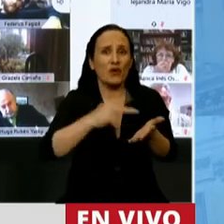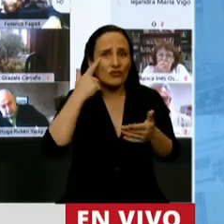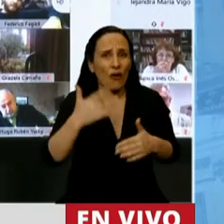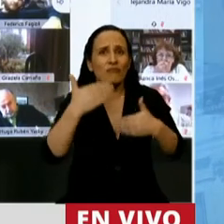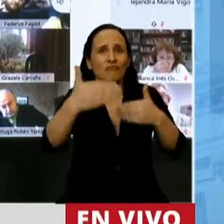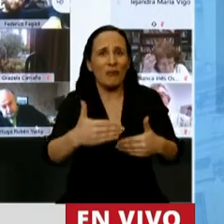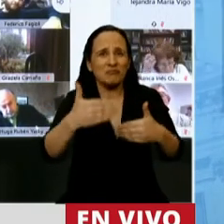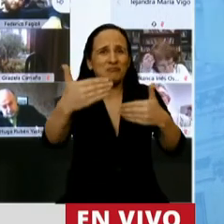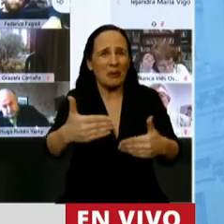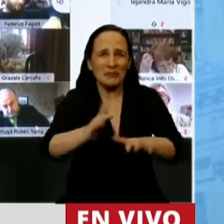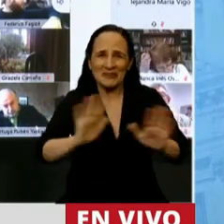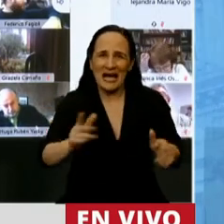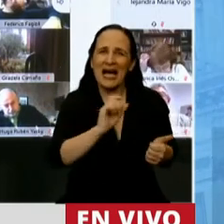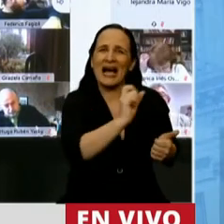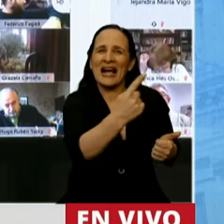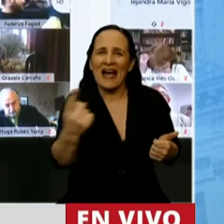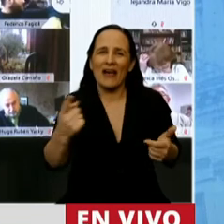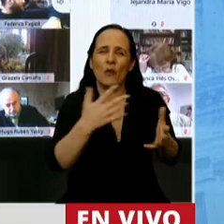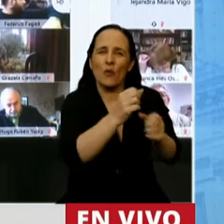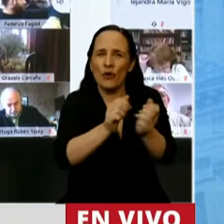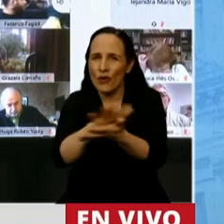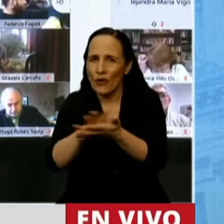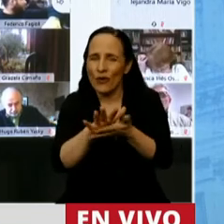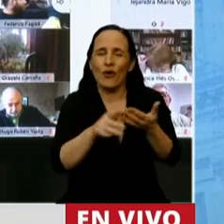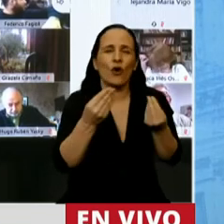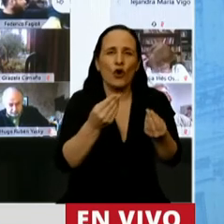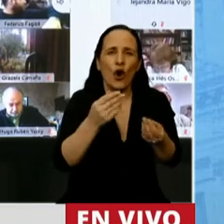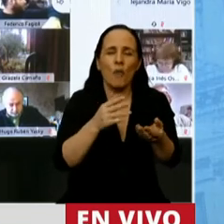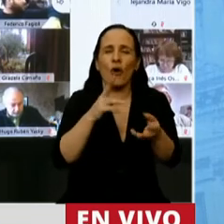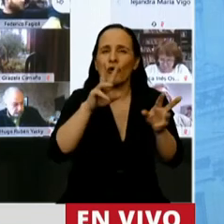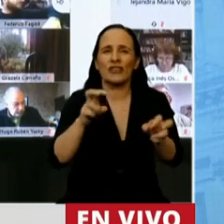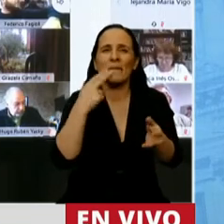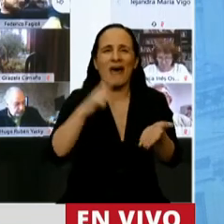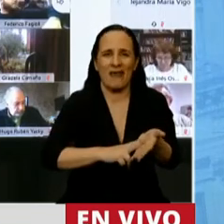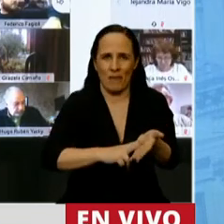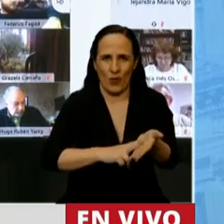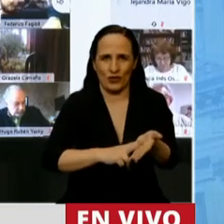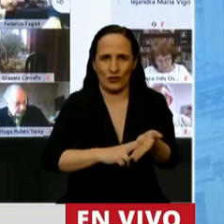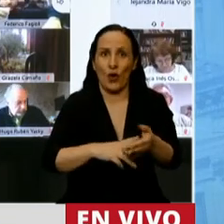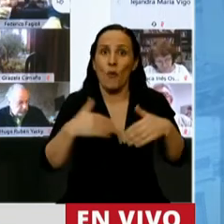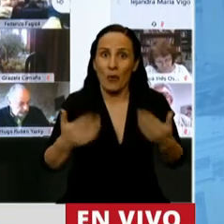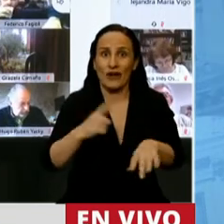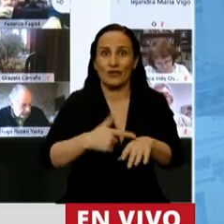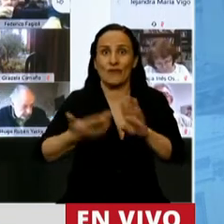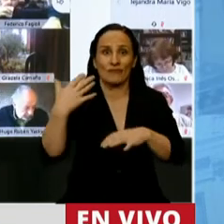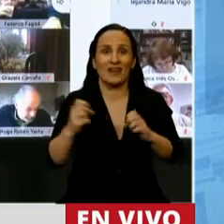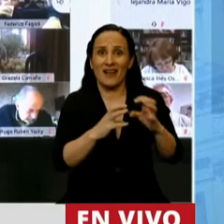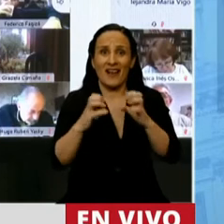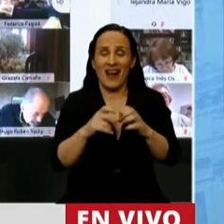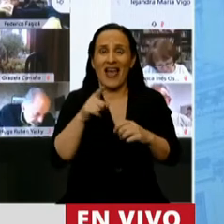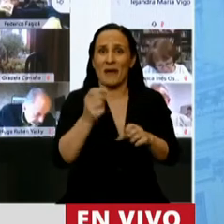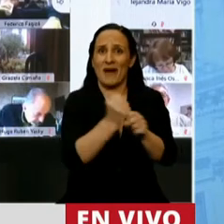pueda regularizar la situación impositiva. Por eso planteamos la discusión y sancionamos una ley de